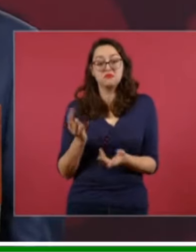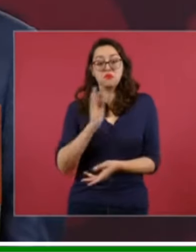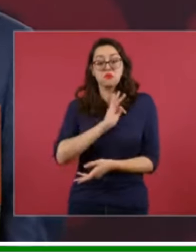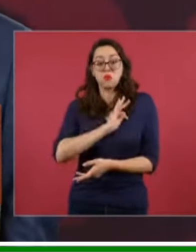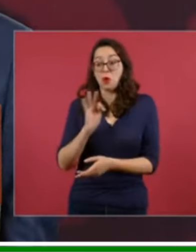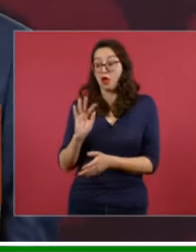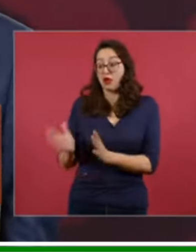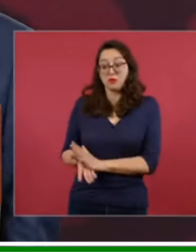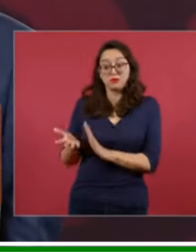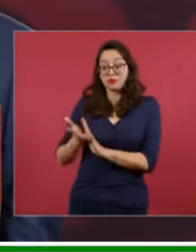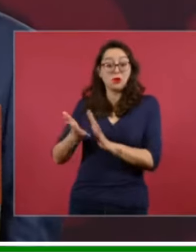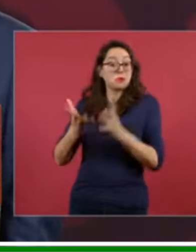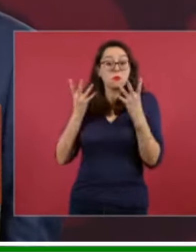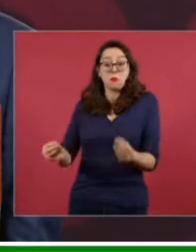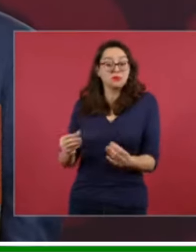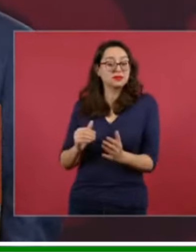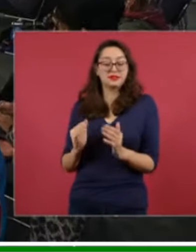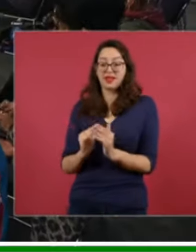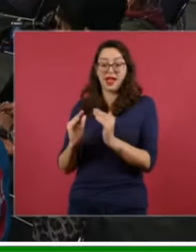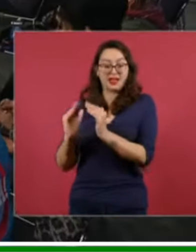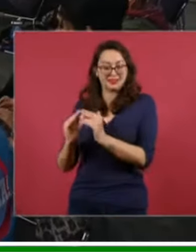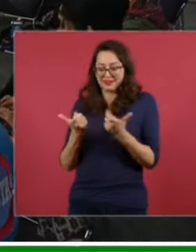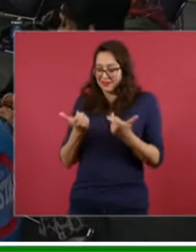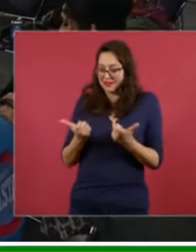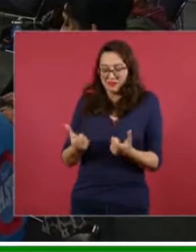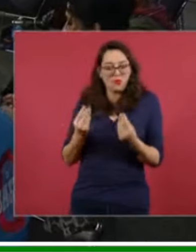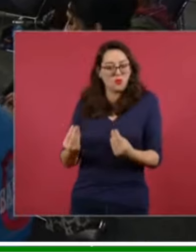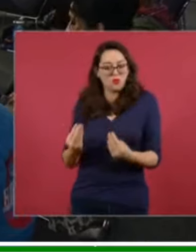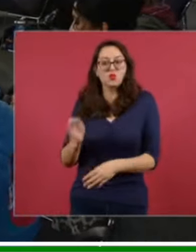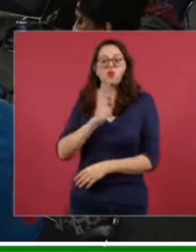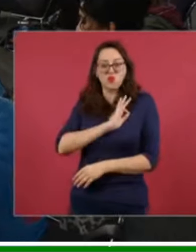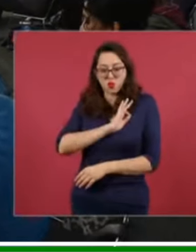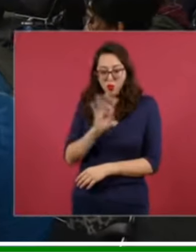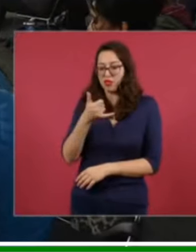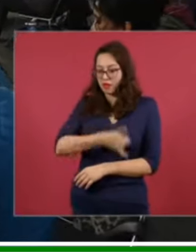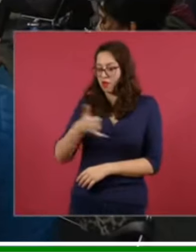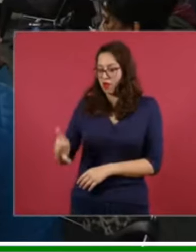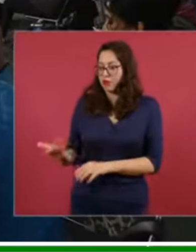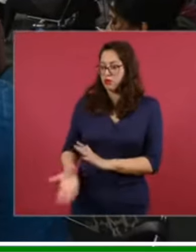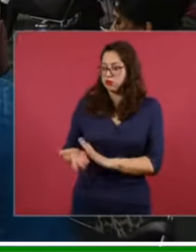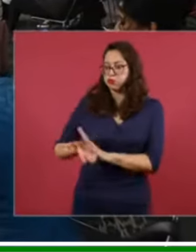miles de viviendas, porque es bastante el dinero que se tiene ahorrado.